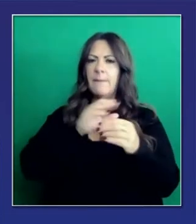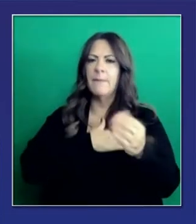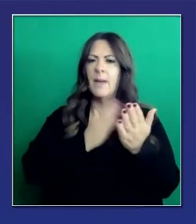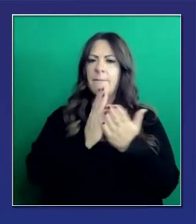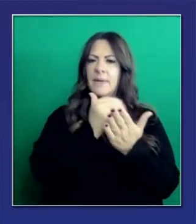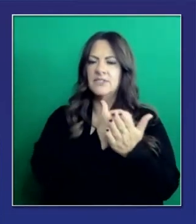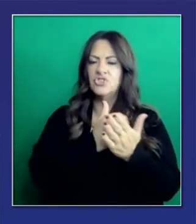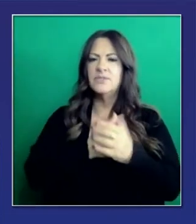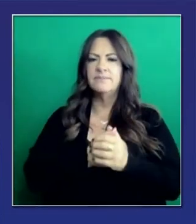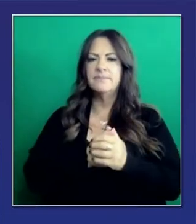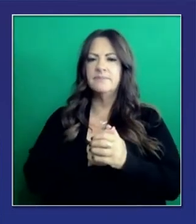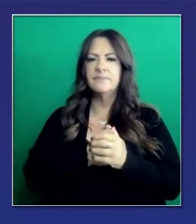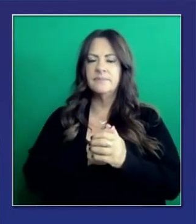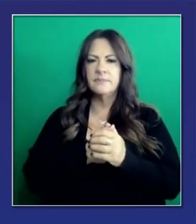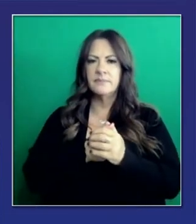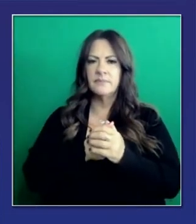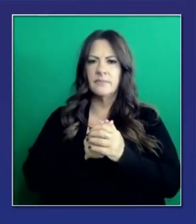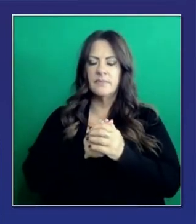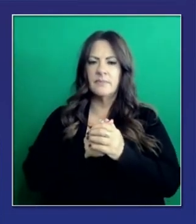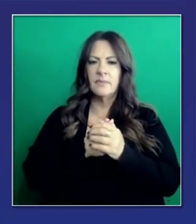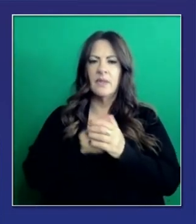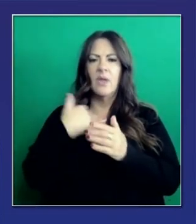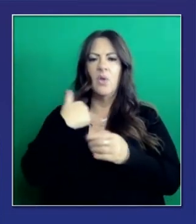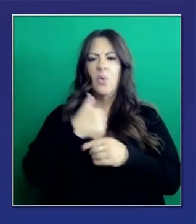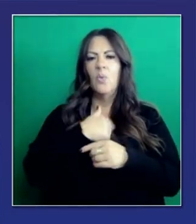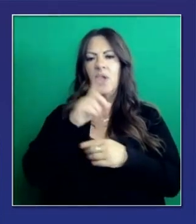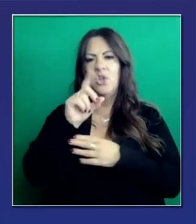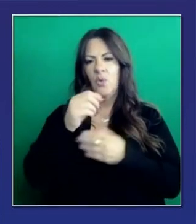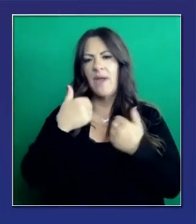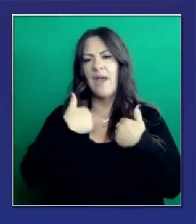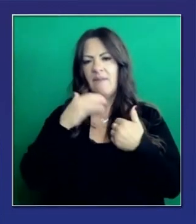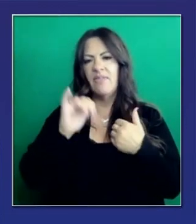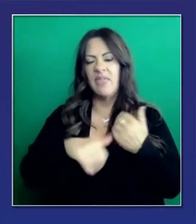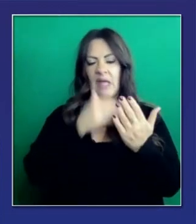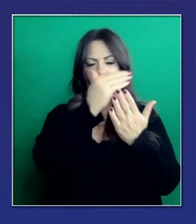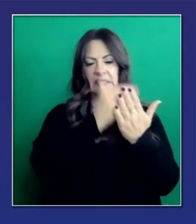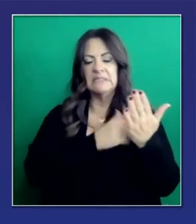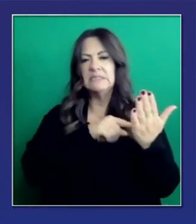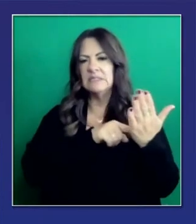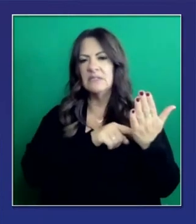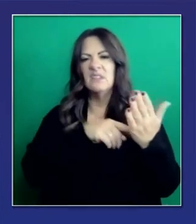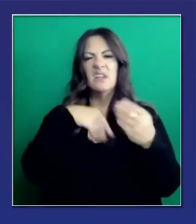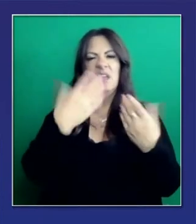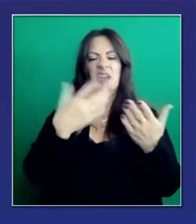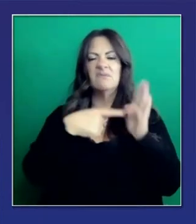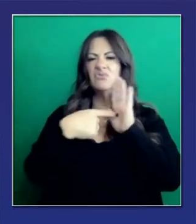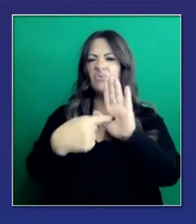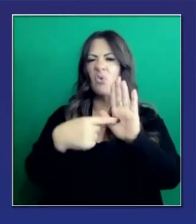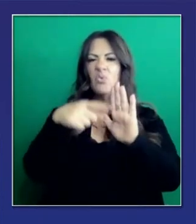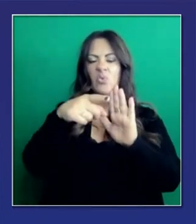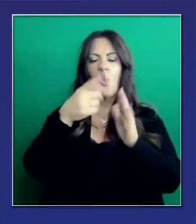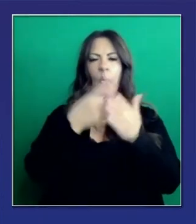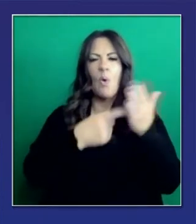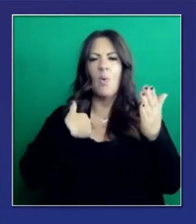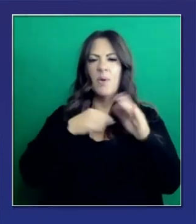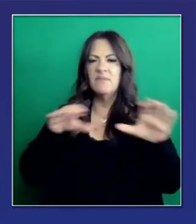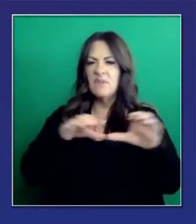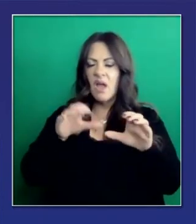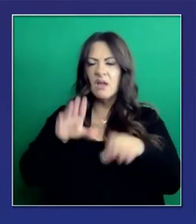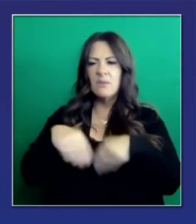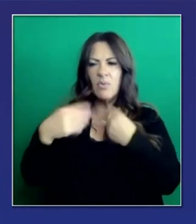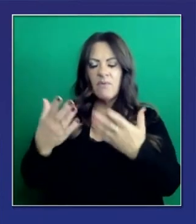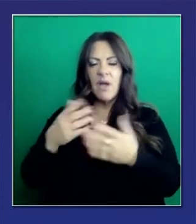tengo ahora para mostrárselo, pero se lo quiero entregar en unas cuantas horas o unos cuantos minutos para que vea todos los detalles que muestran todo el apoyo para